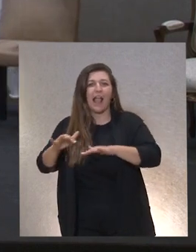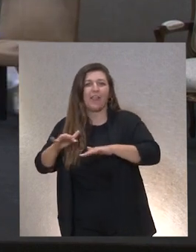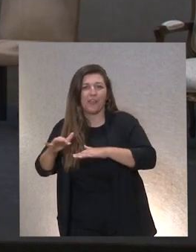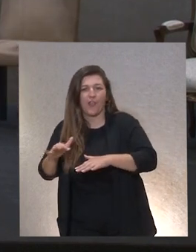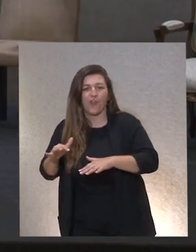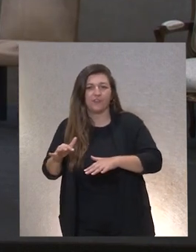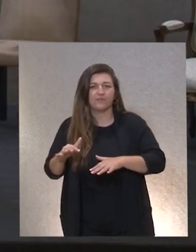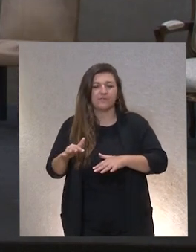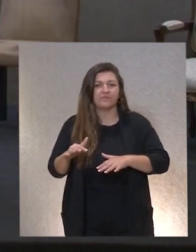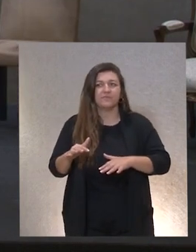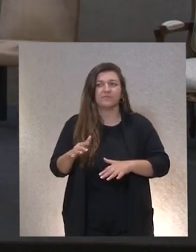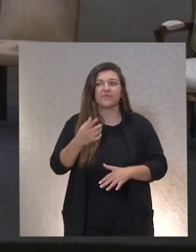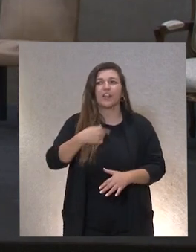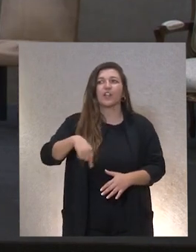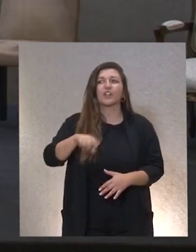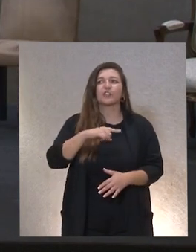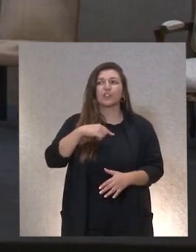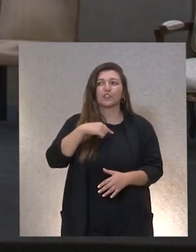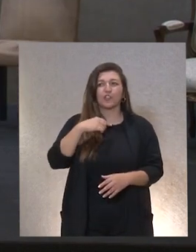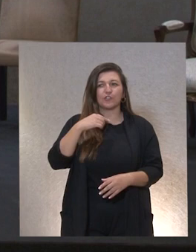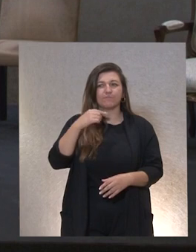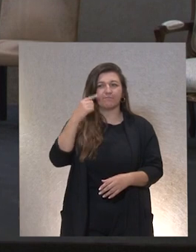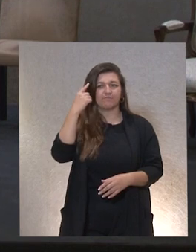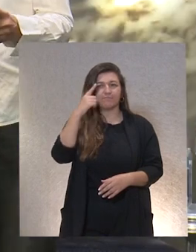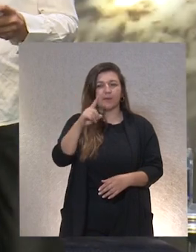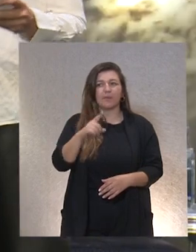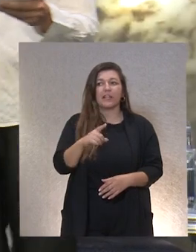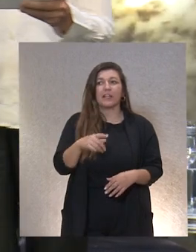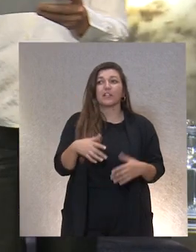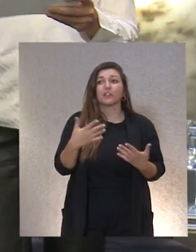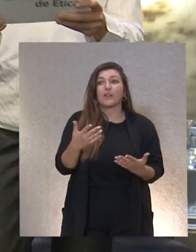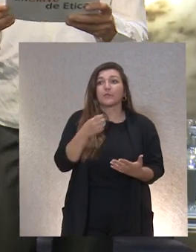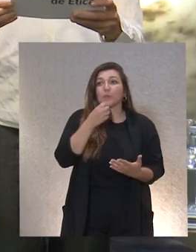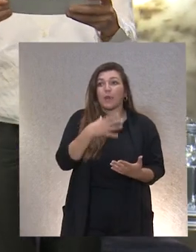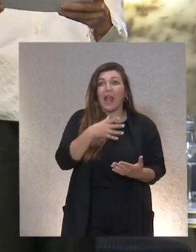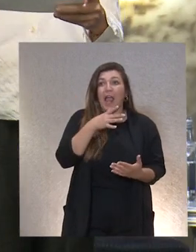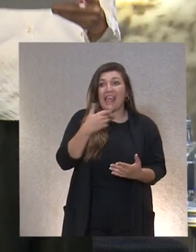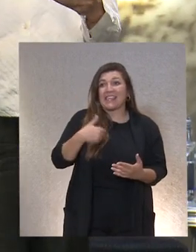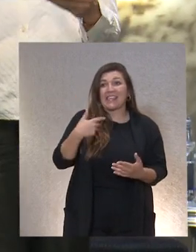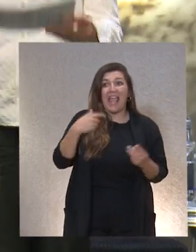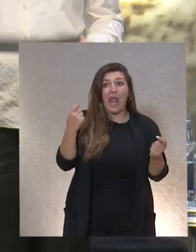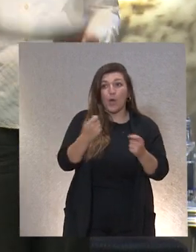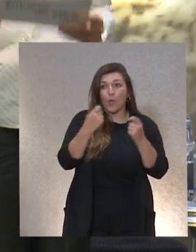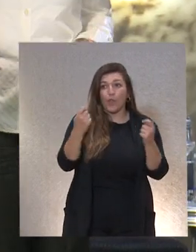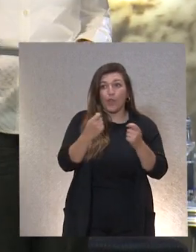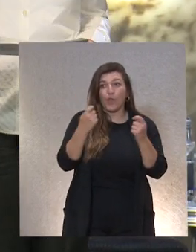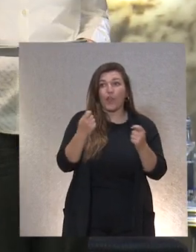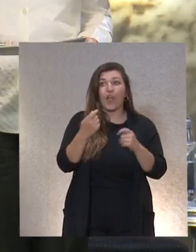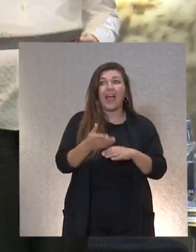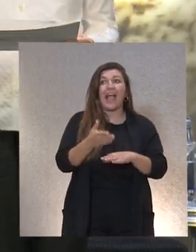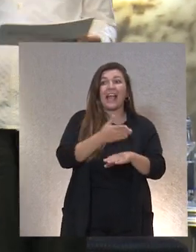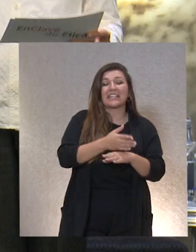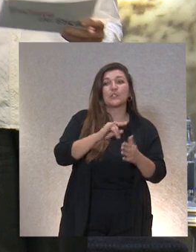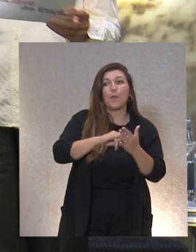cosas y nos nos pone en la pista bueno ahora como ya habíamos anunciado vamos a conocer el proyecto ético